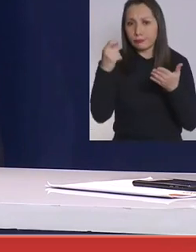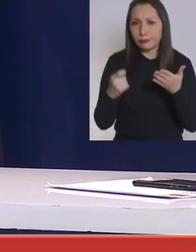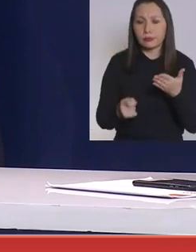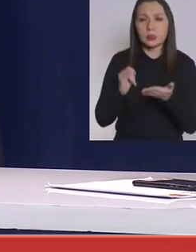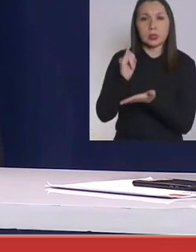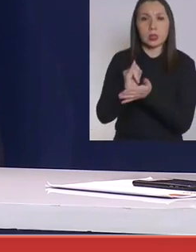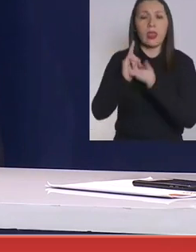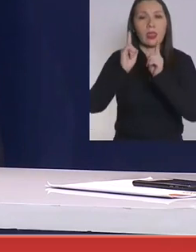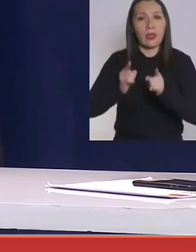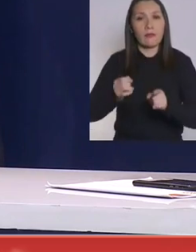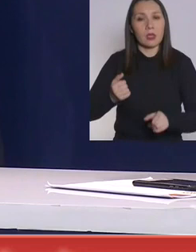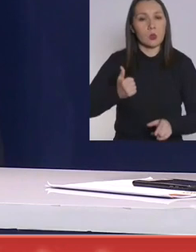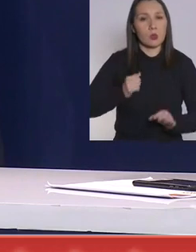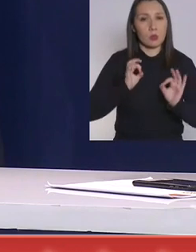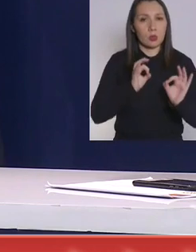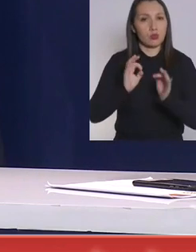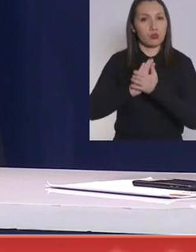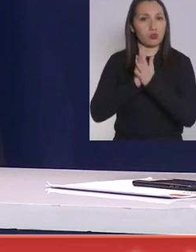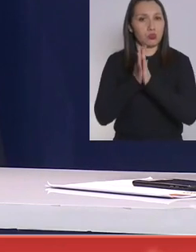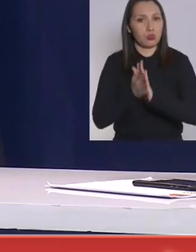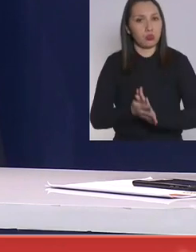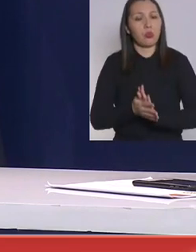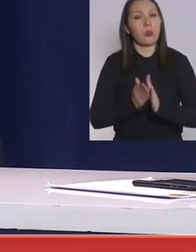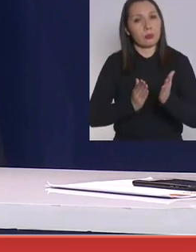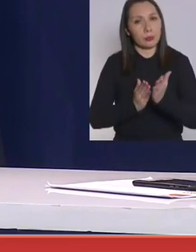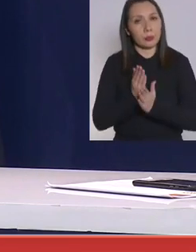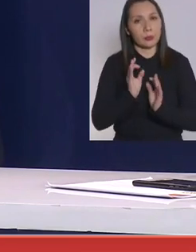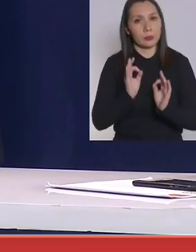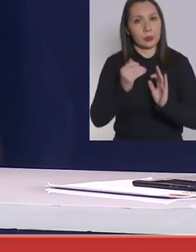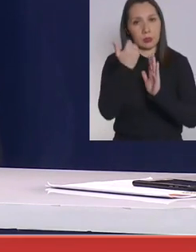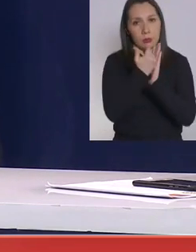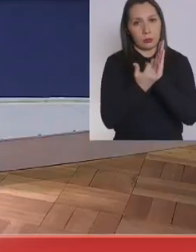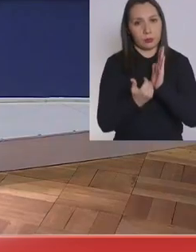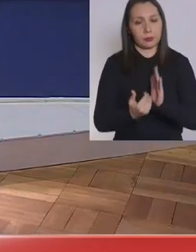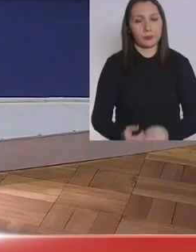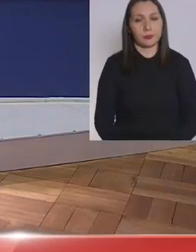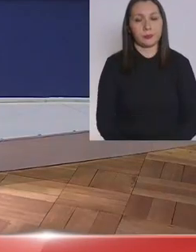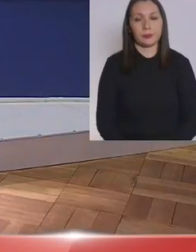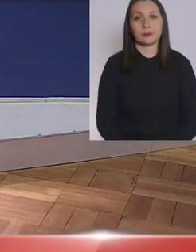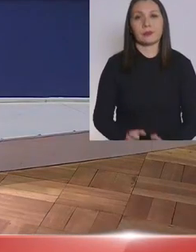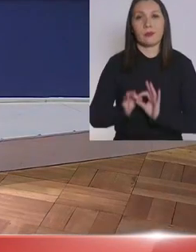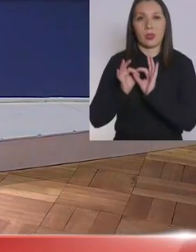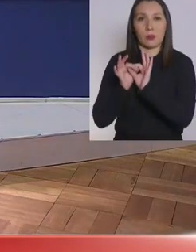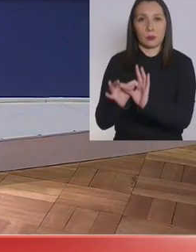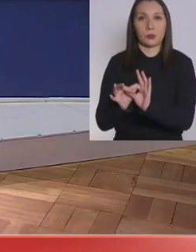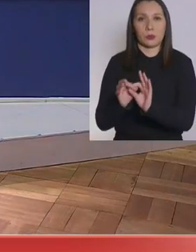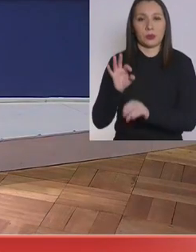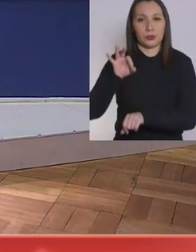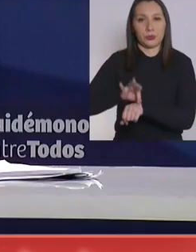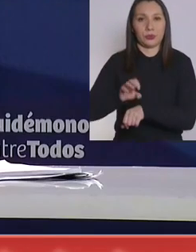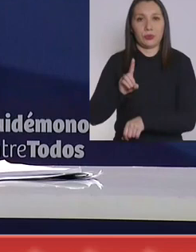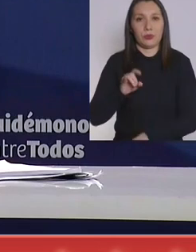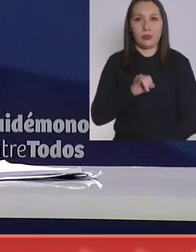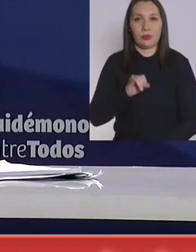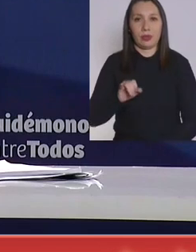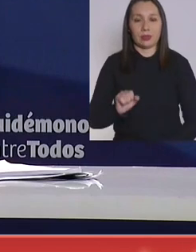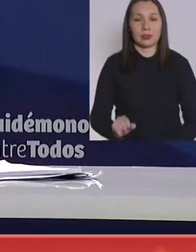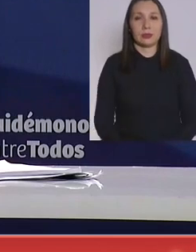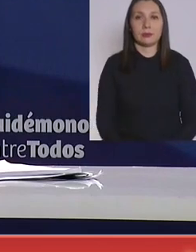institución y deben estar manteniéndose y ejecutándose estos protocolos. Muchas gracias, doctora Daza.